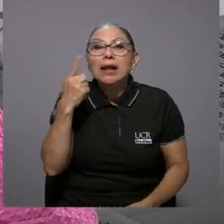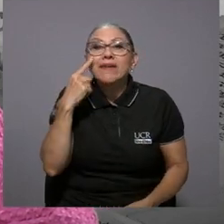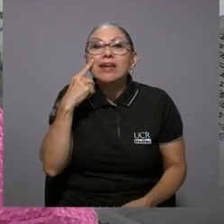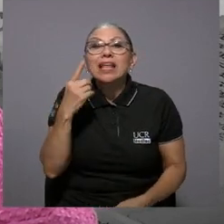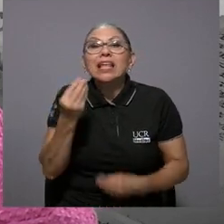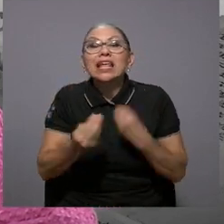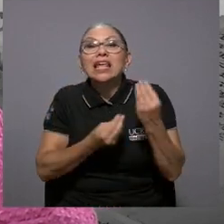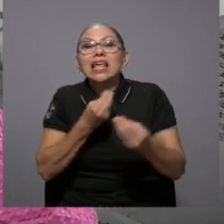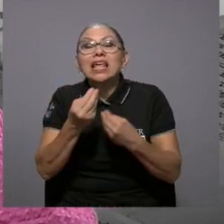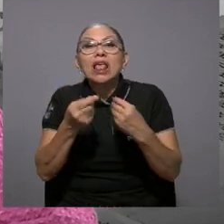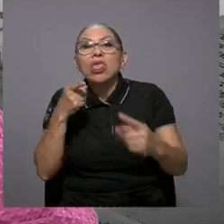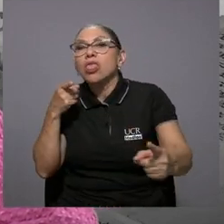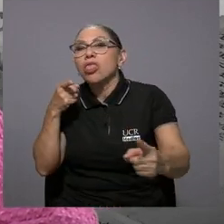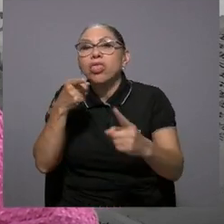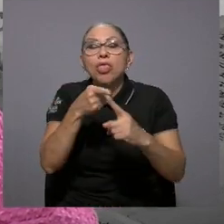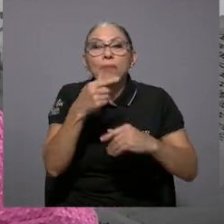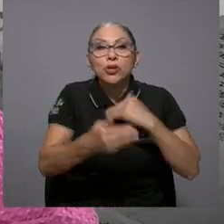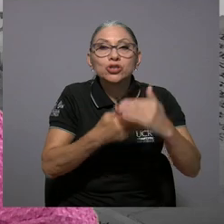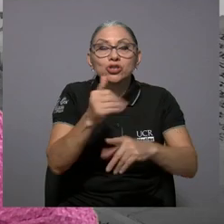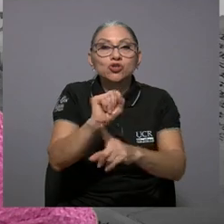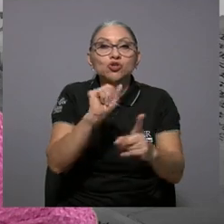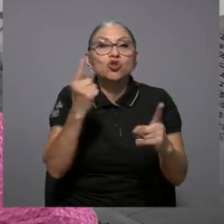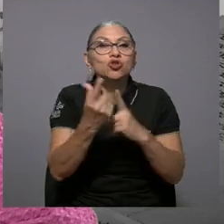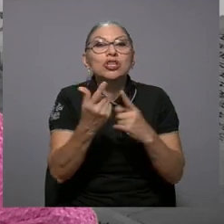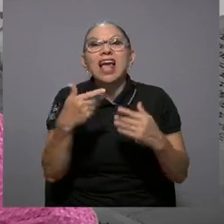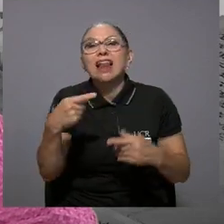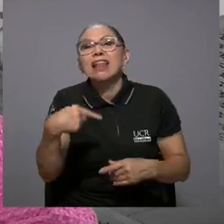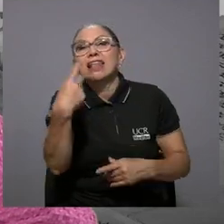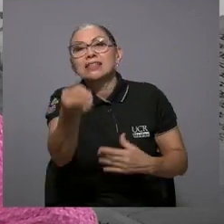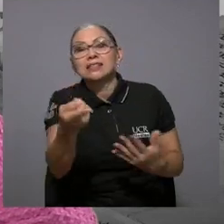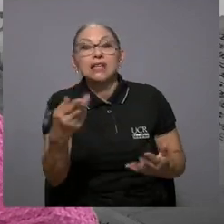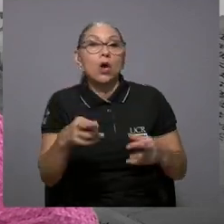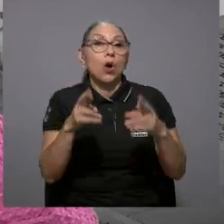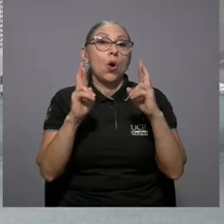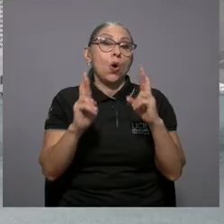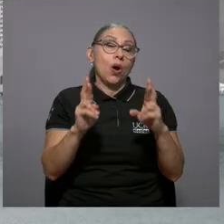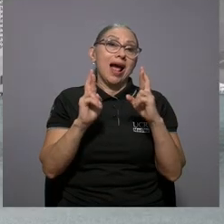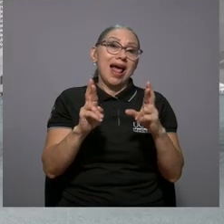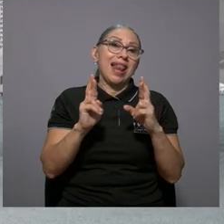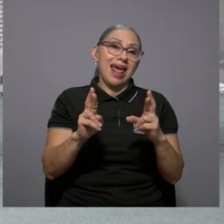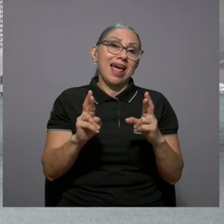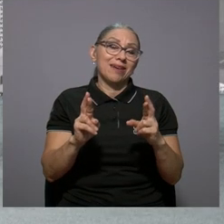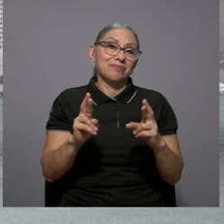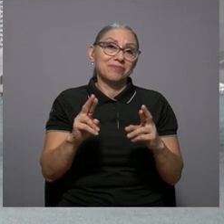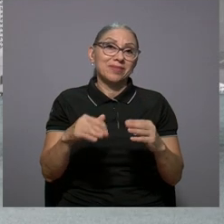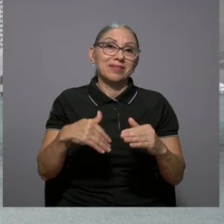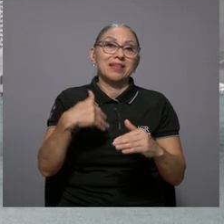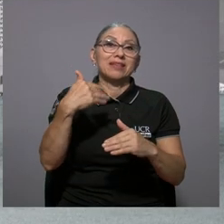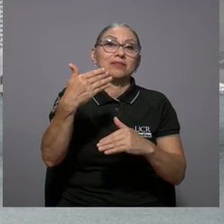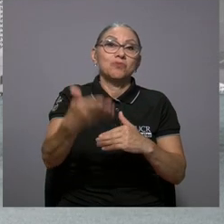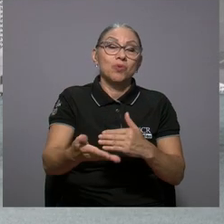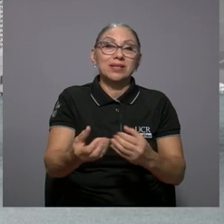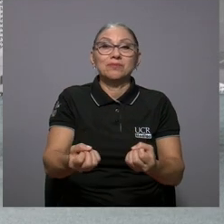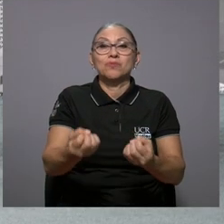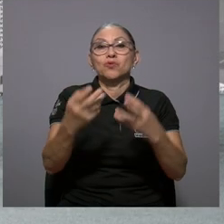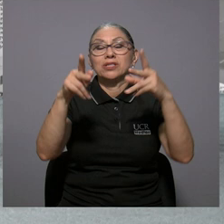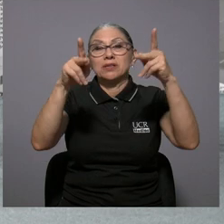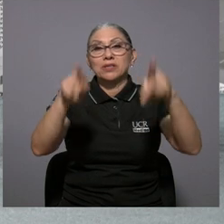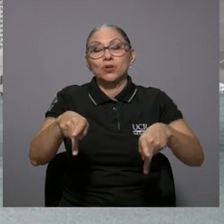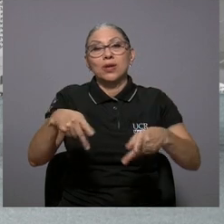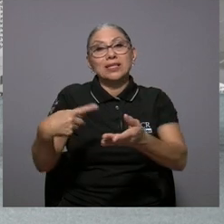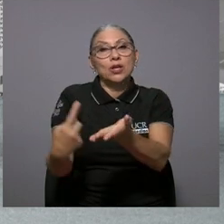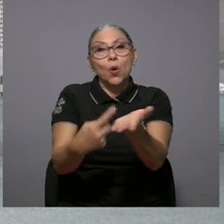ver hacia dónde se dirigían los procesos sociales ojalá surjan muchos